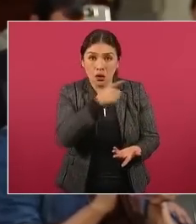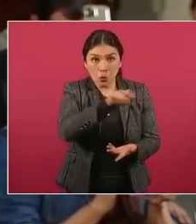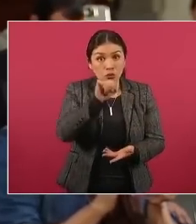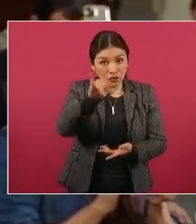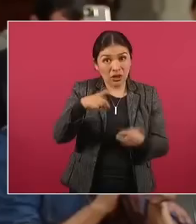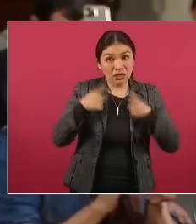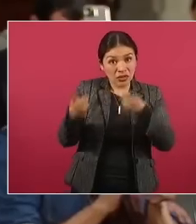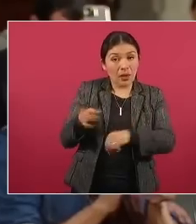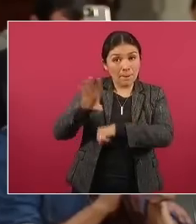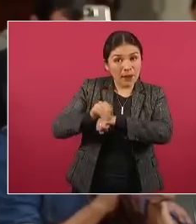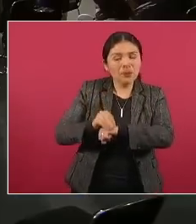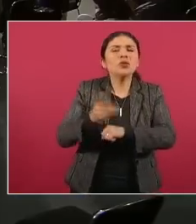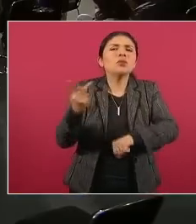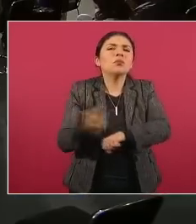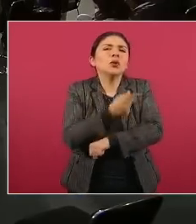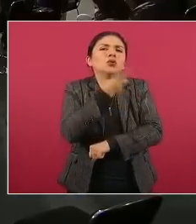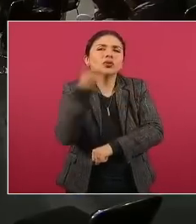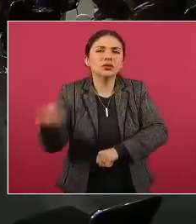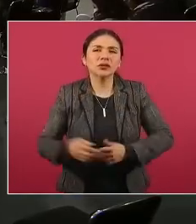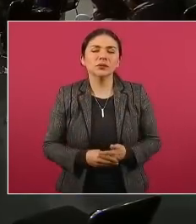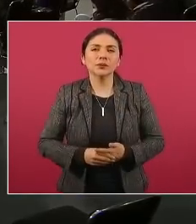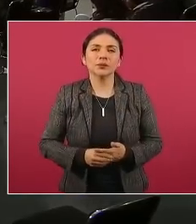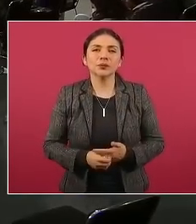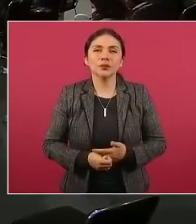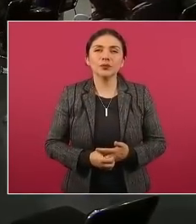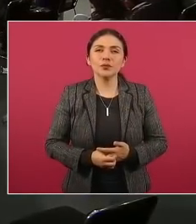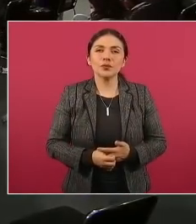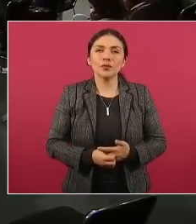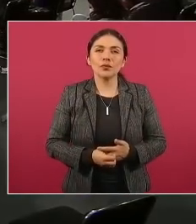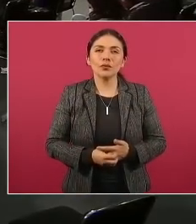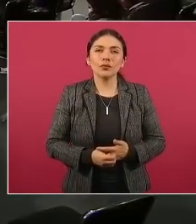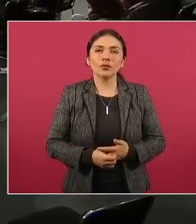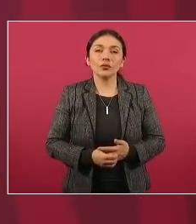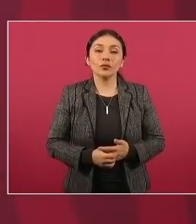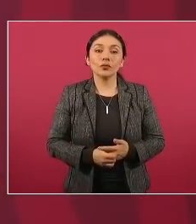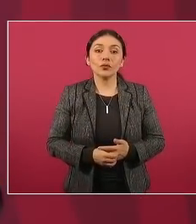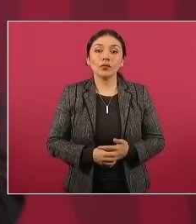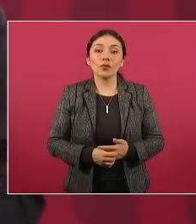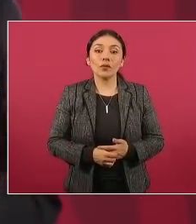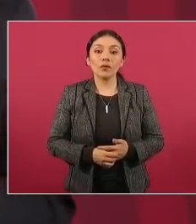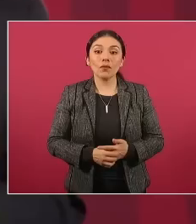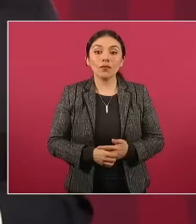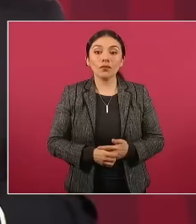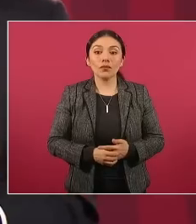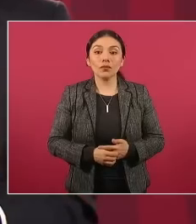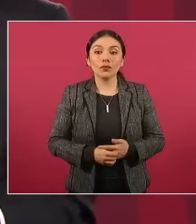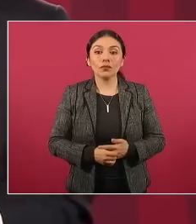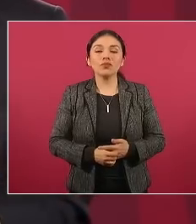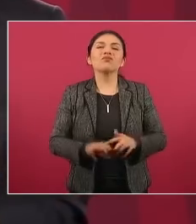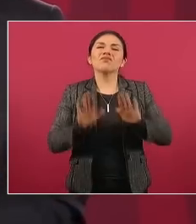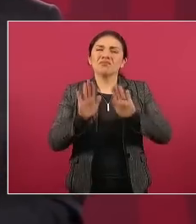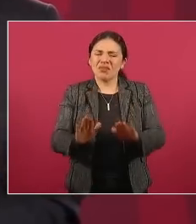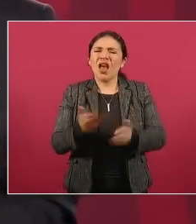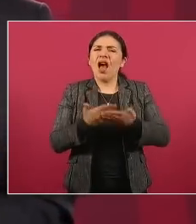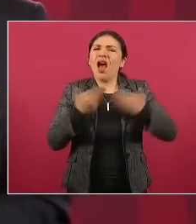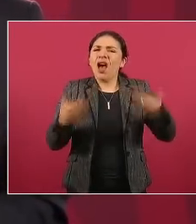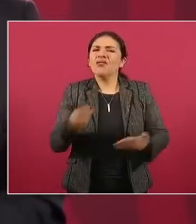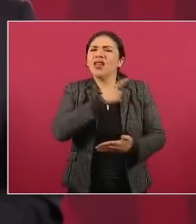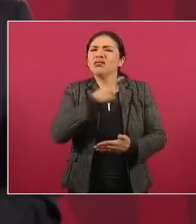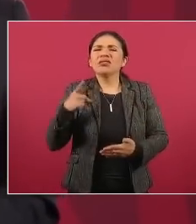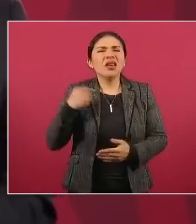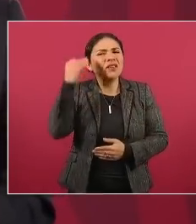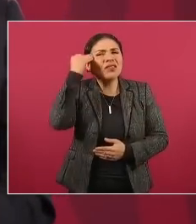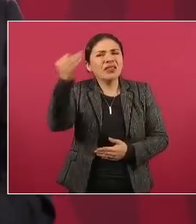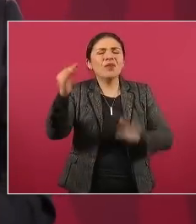recibidas por los guachos o por los policías suponen un delito, los militares o